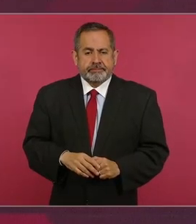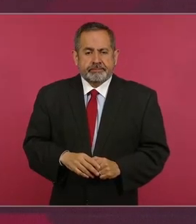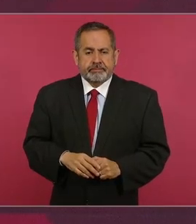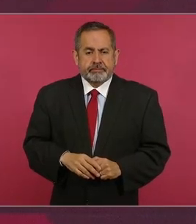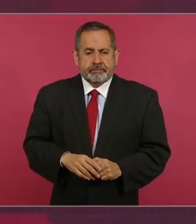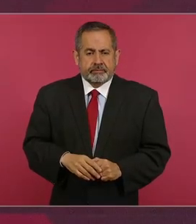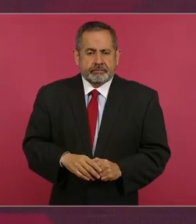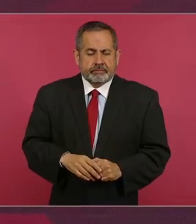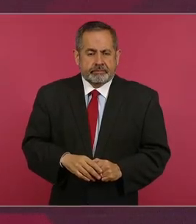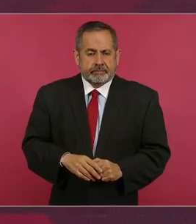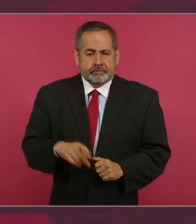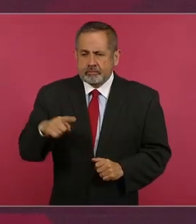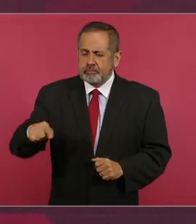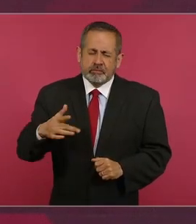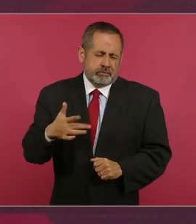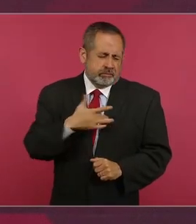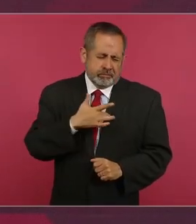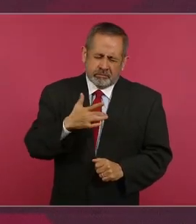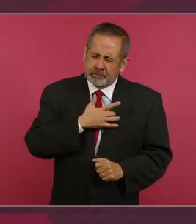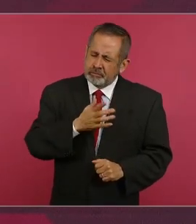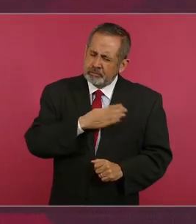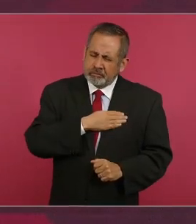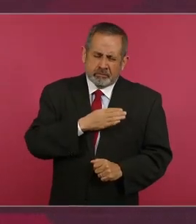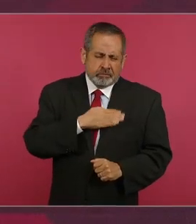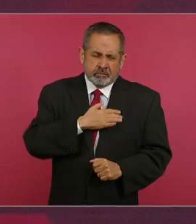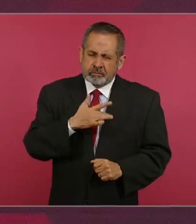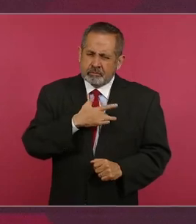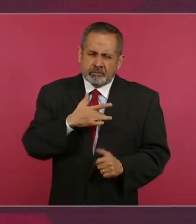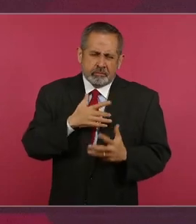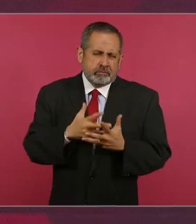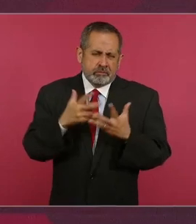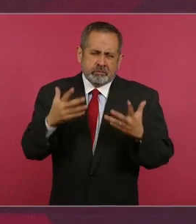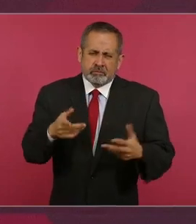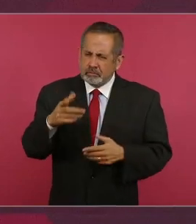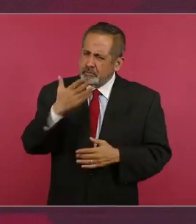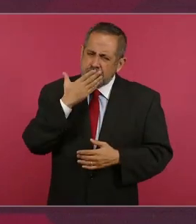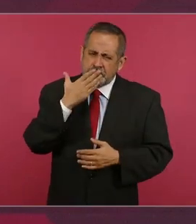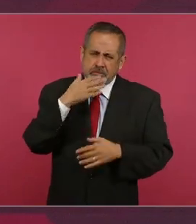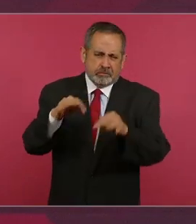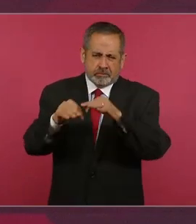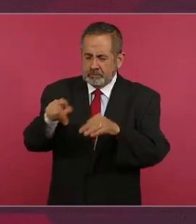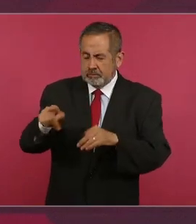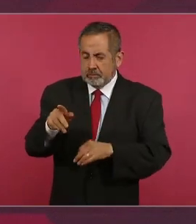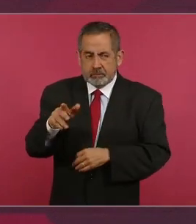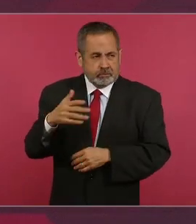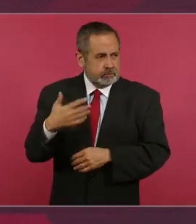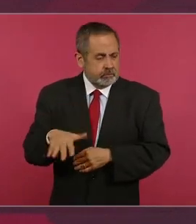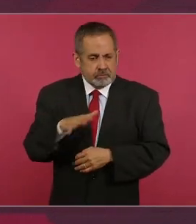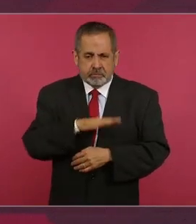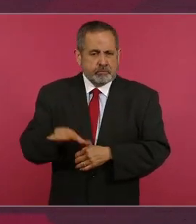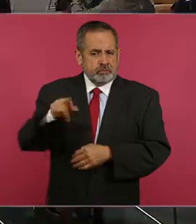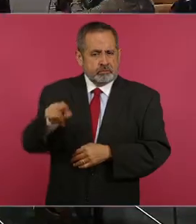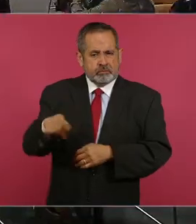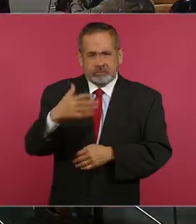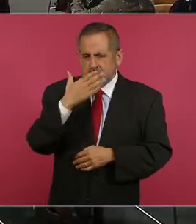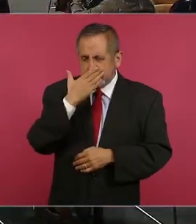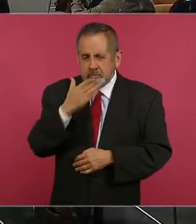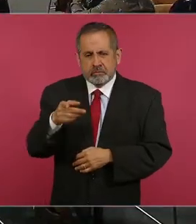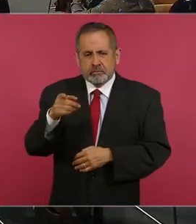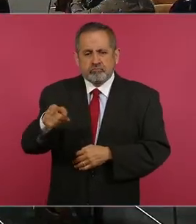noble, excepcional, es